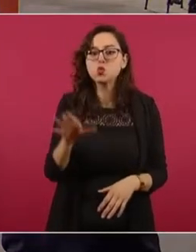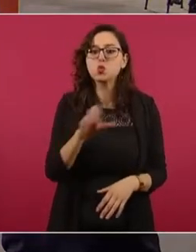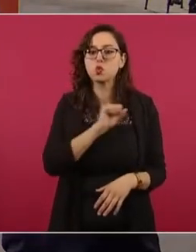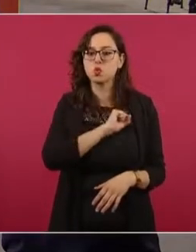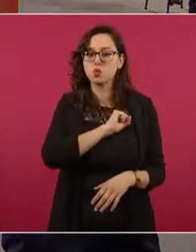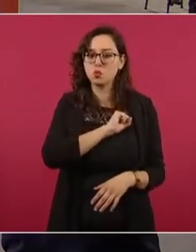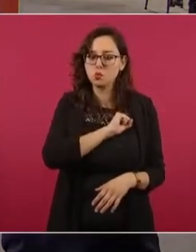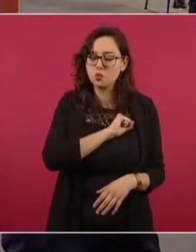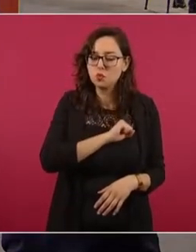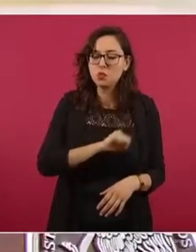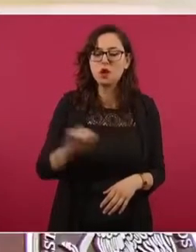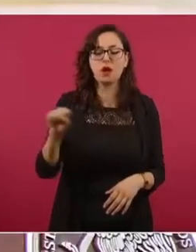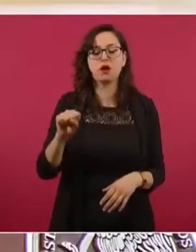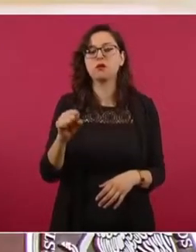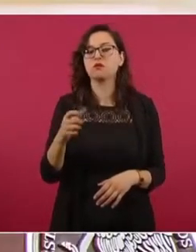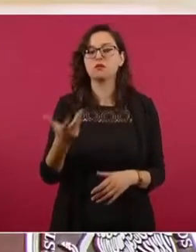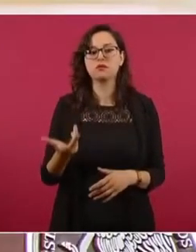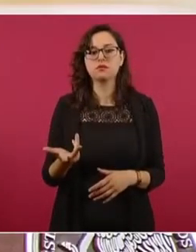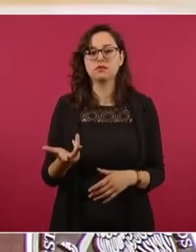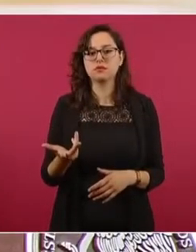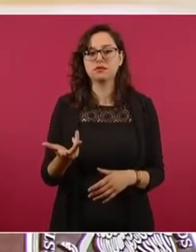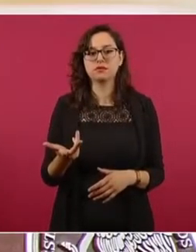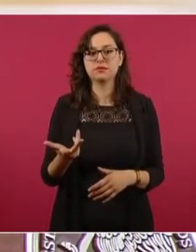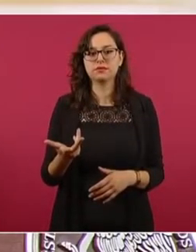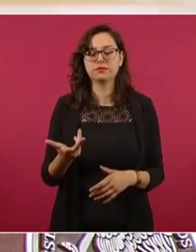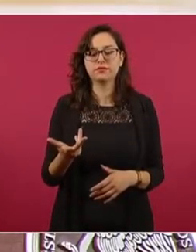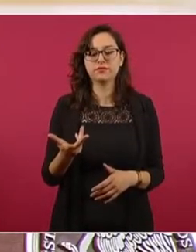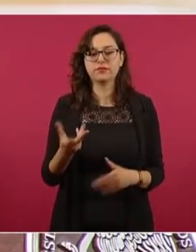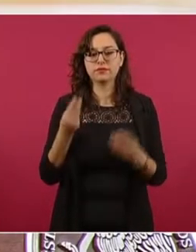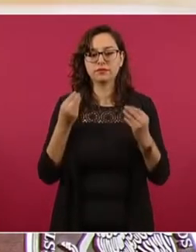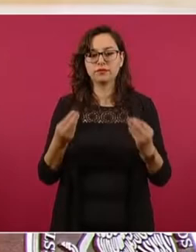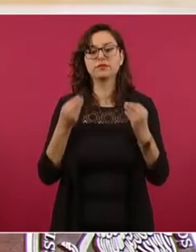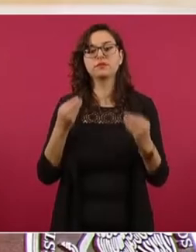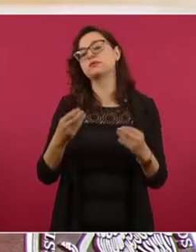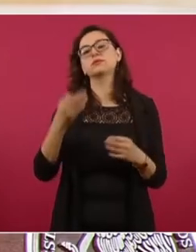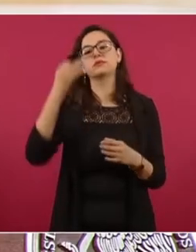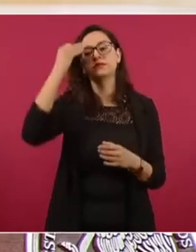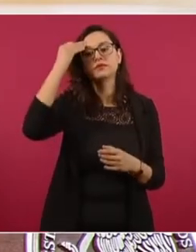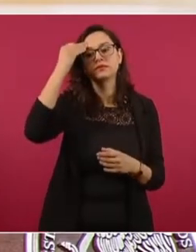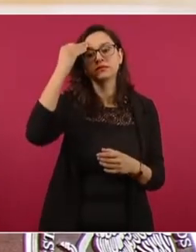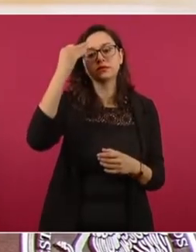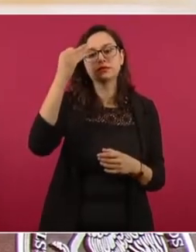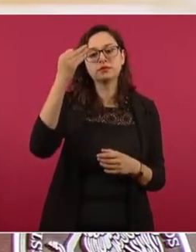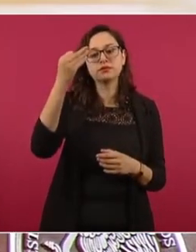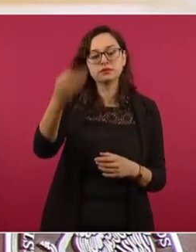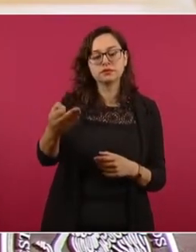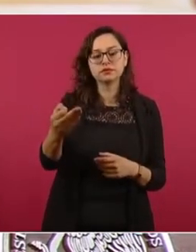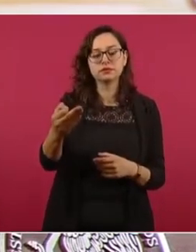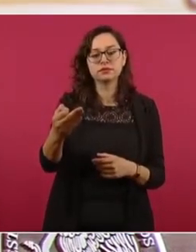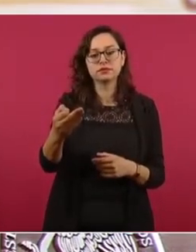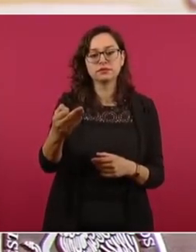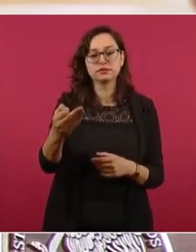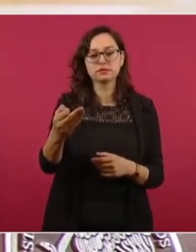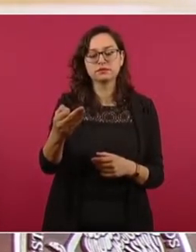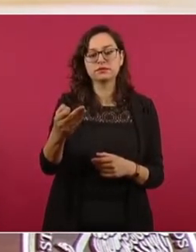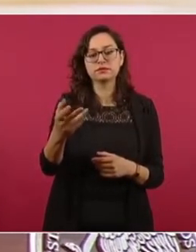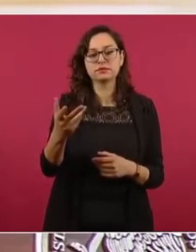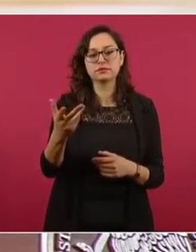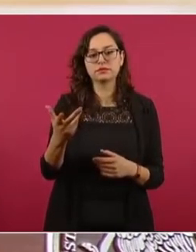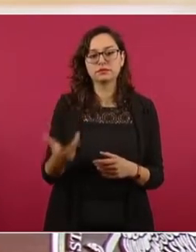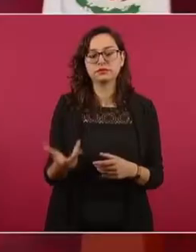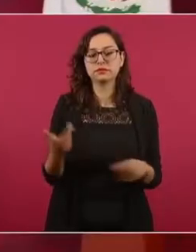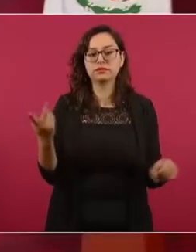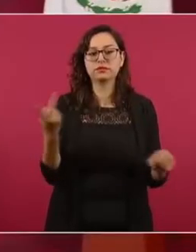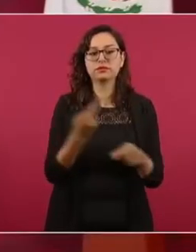Manejaron durante mucho tiempo los defensores del